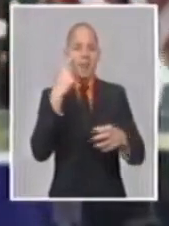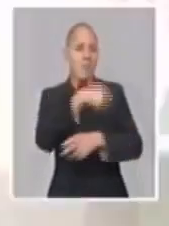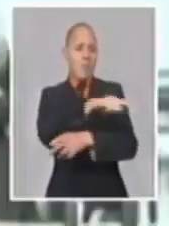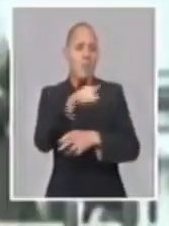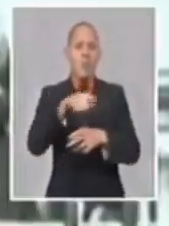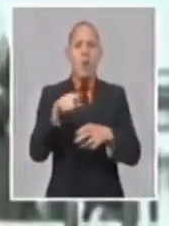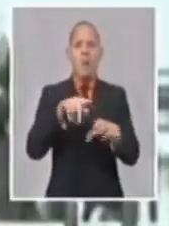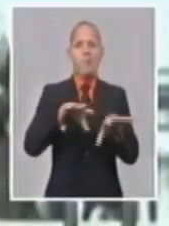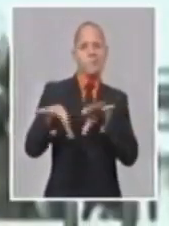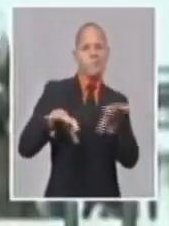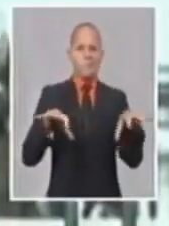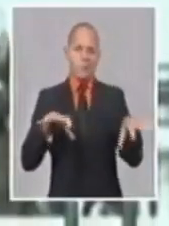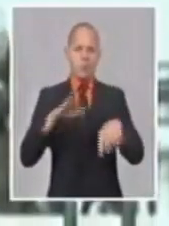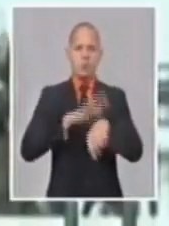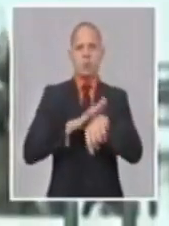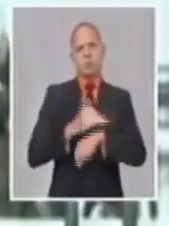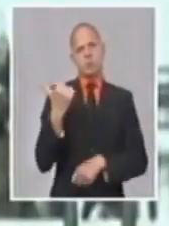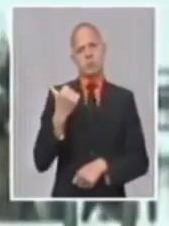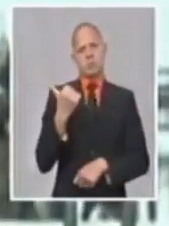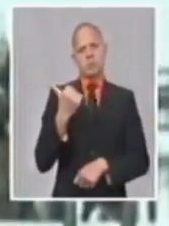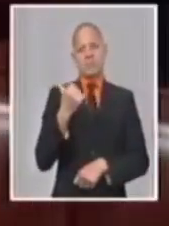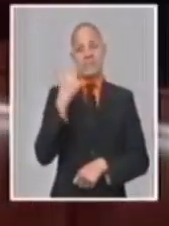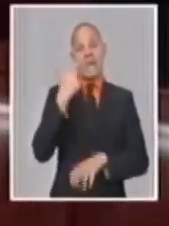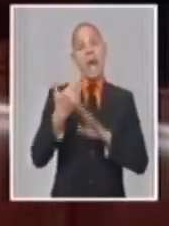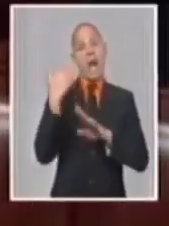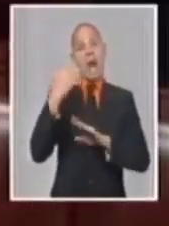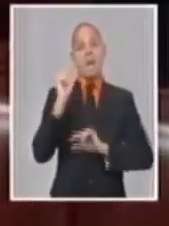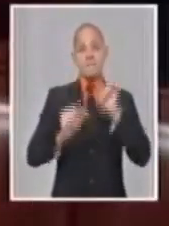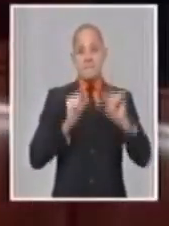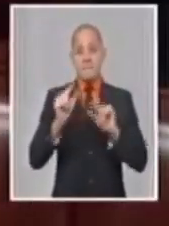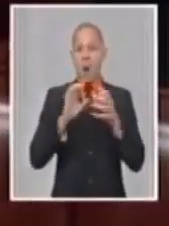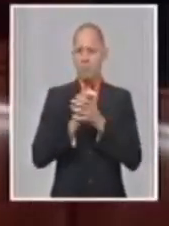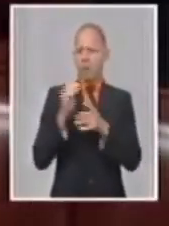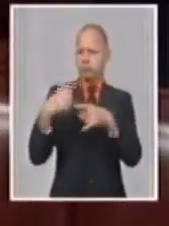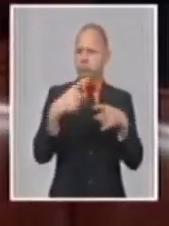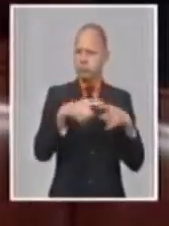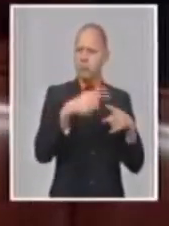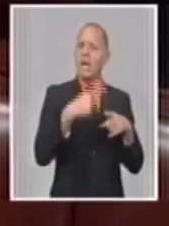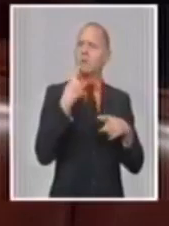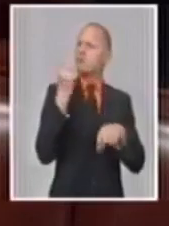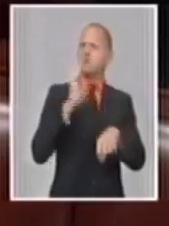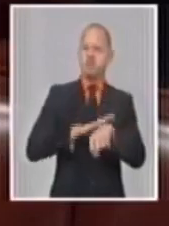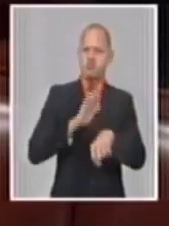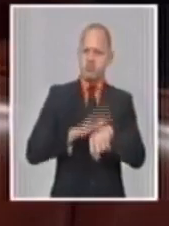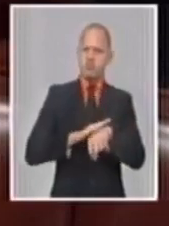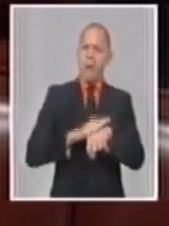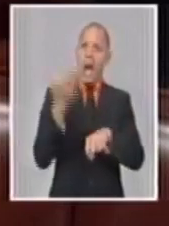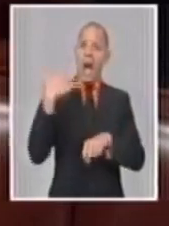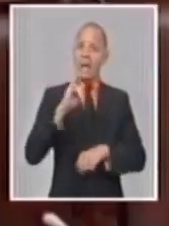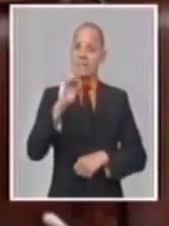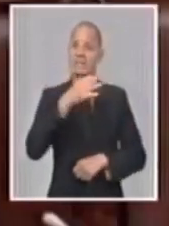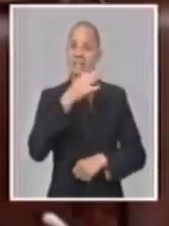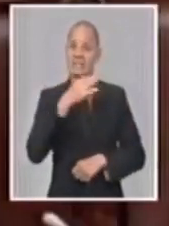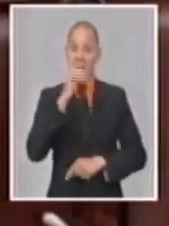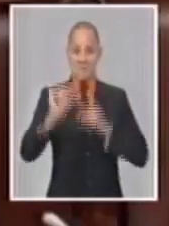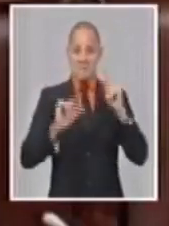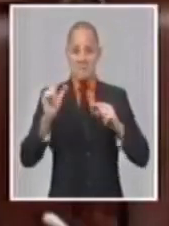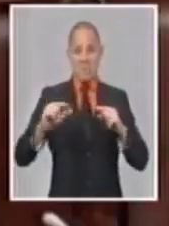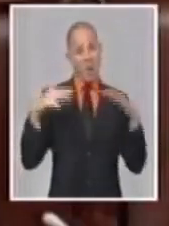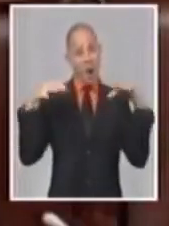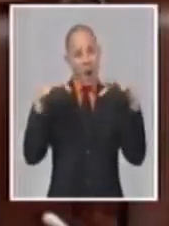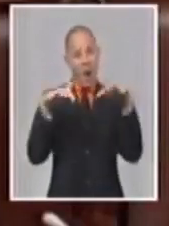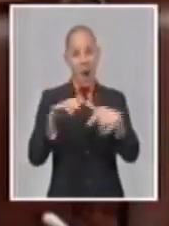Pero muy pocos defienden a Trump, incluso algunos de sus más fieles aliados. Lo culpan ahora por no haber condenado el asalto inmediatamente.